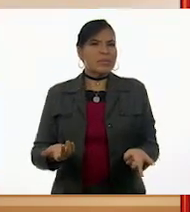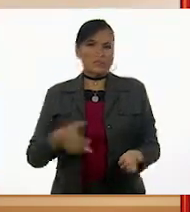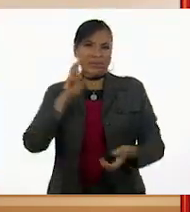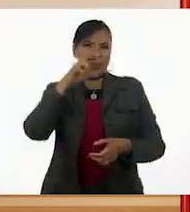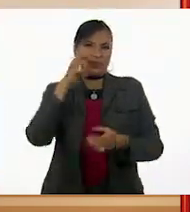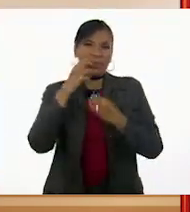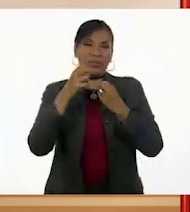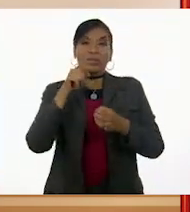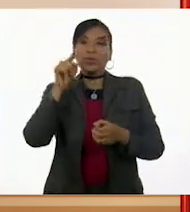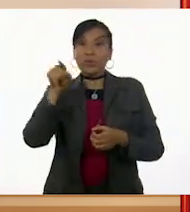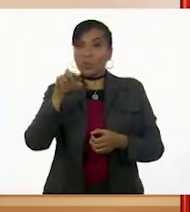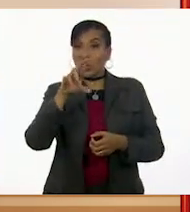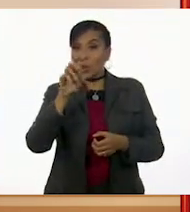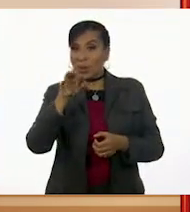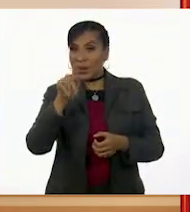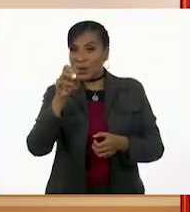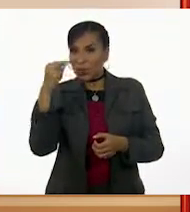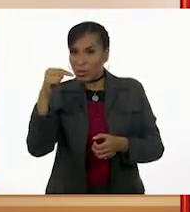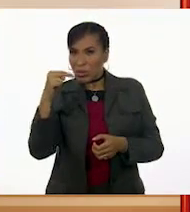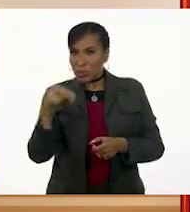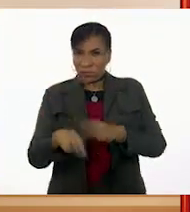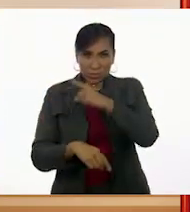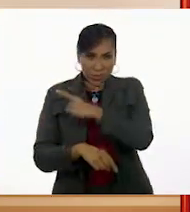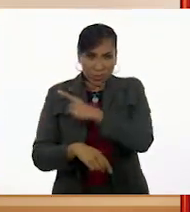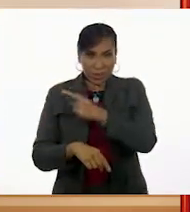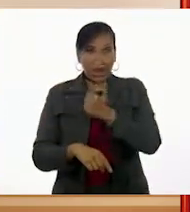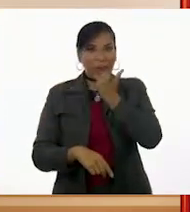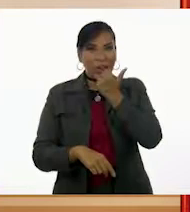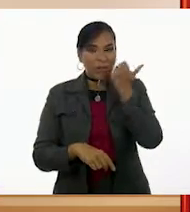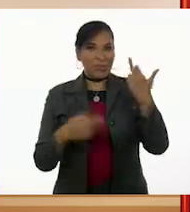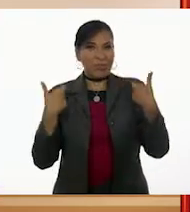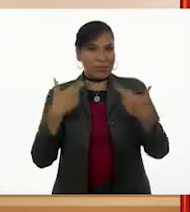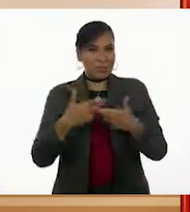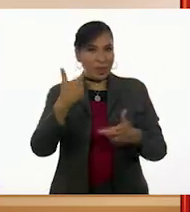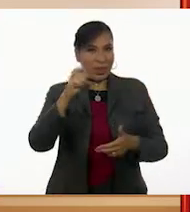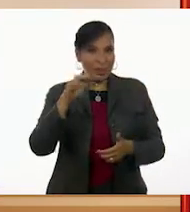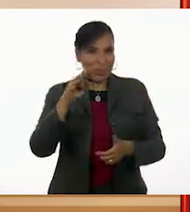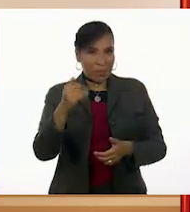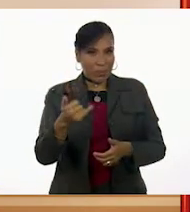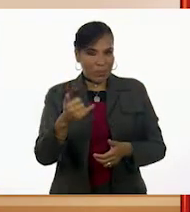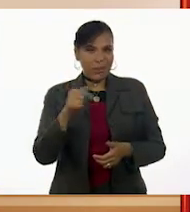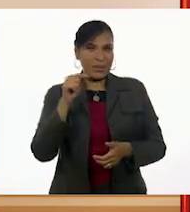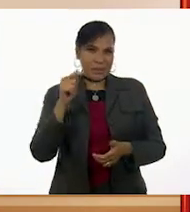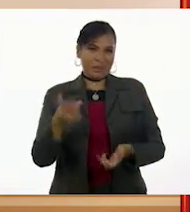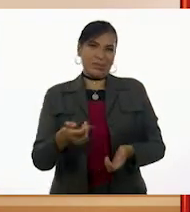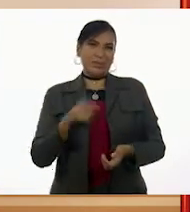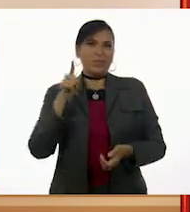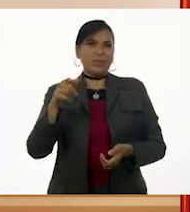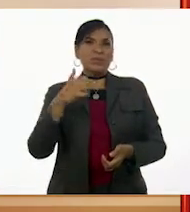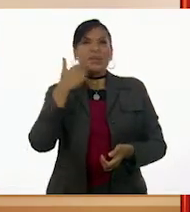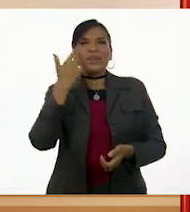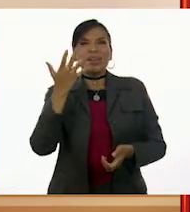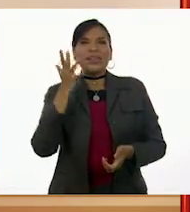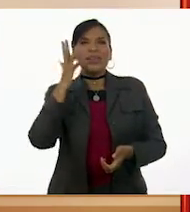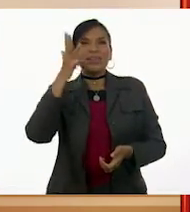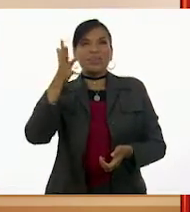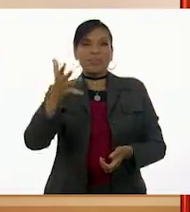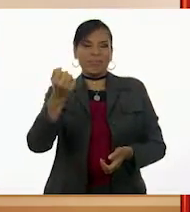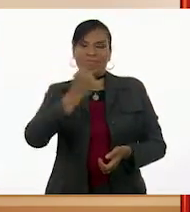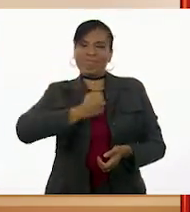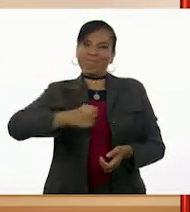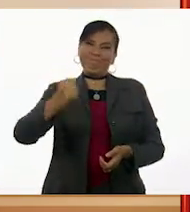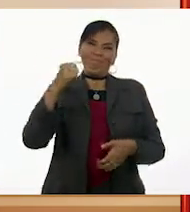Tú eres Roberto, alumno de la maestra Gaby. Él que quiere ser un